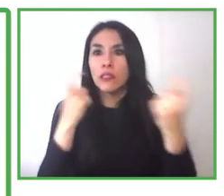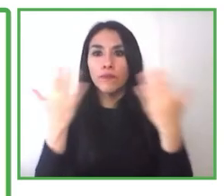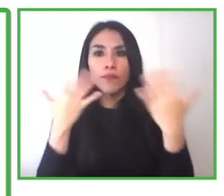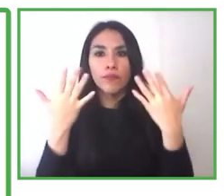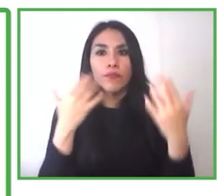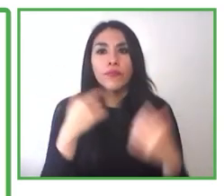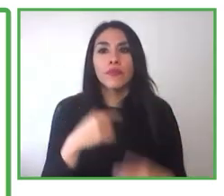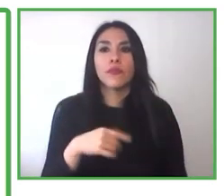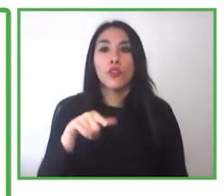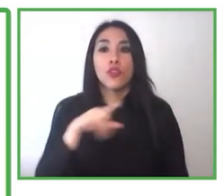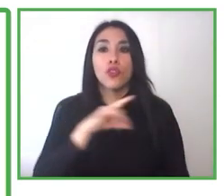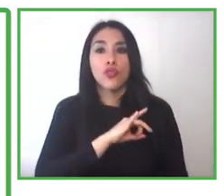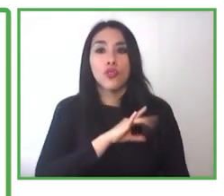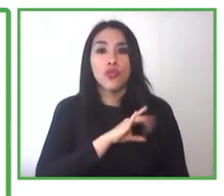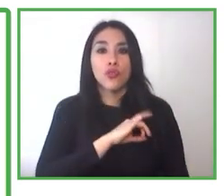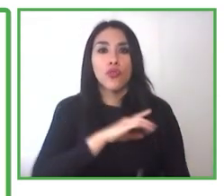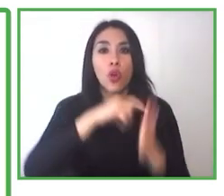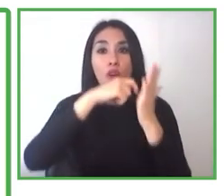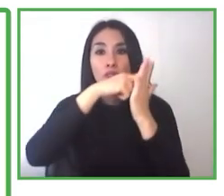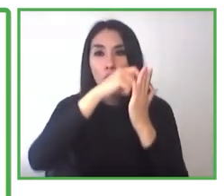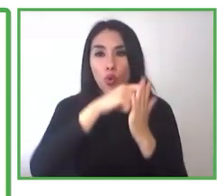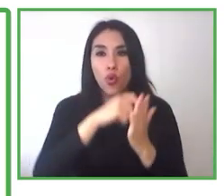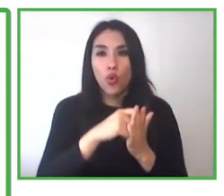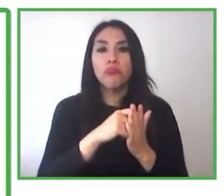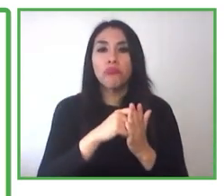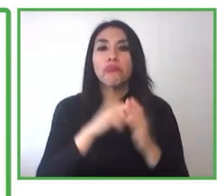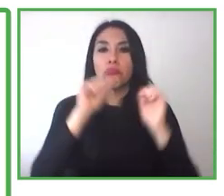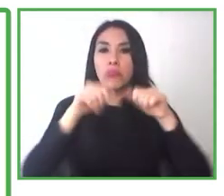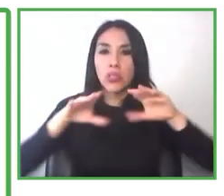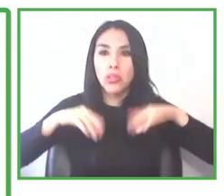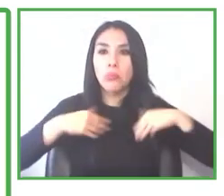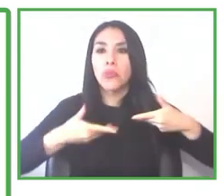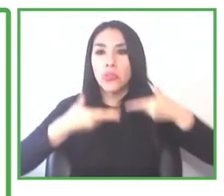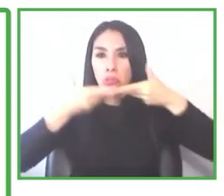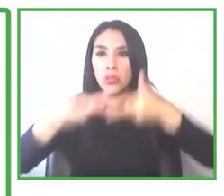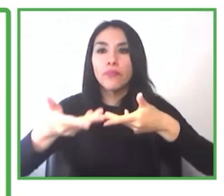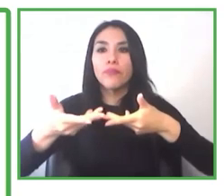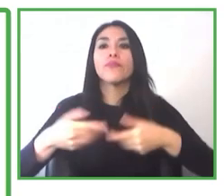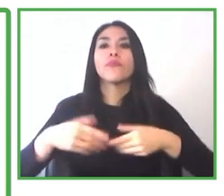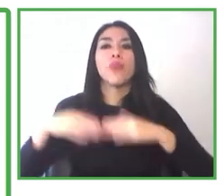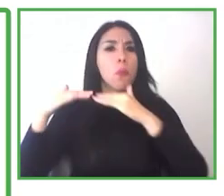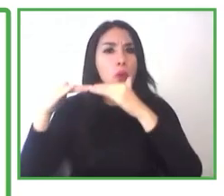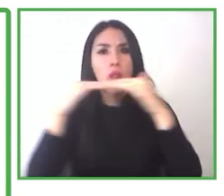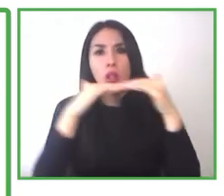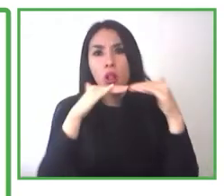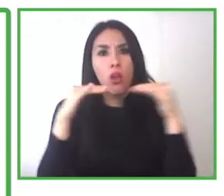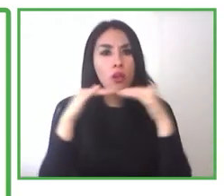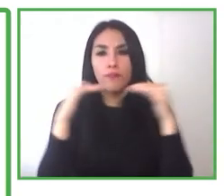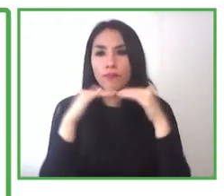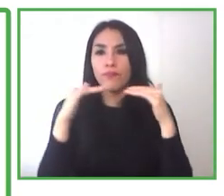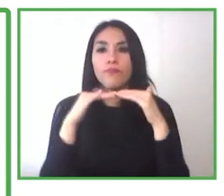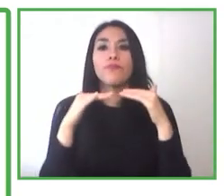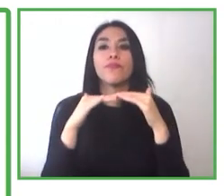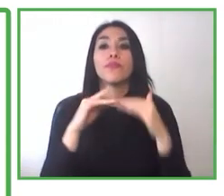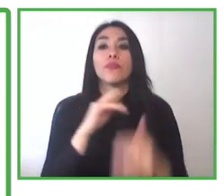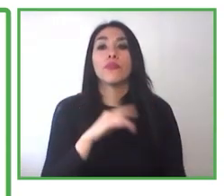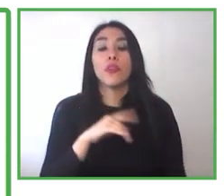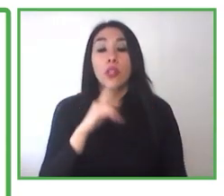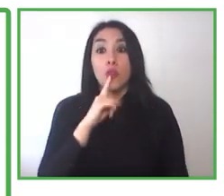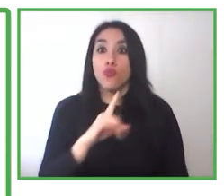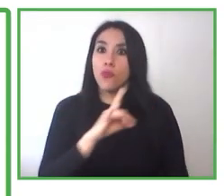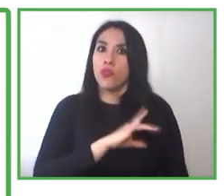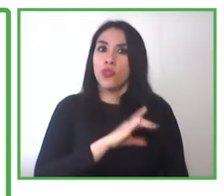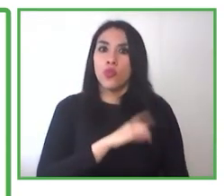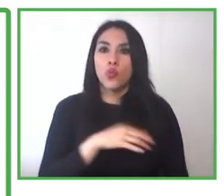donde más de un tercio de los trabajadores en Chile no tienen un título técnico, o no tienen un título profesional, pero sí